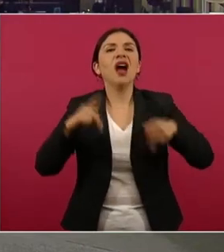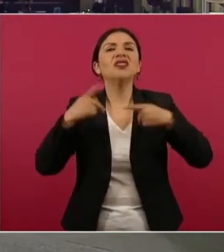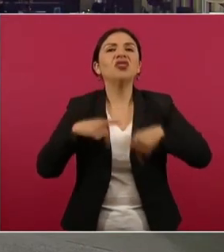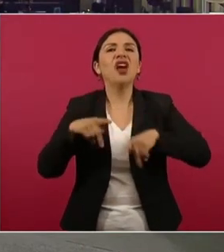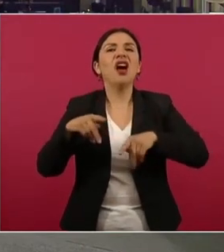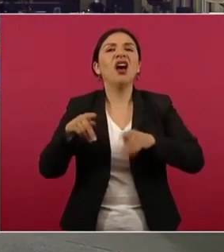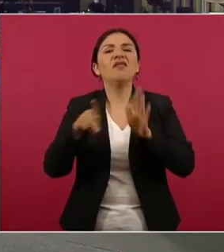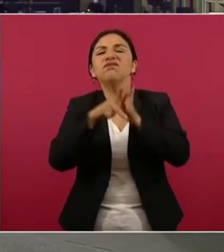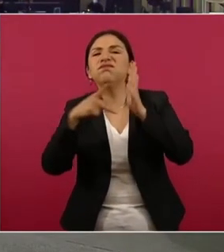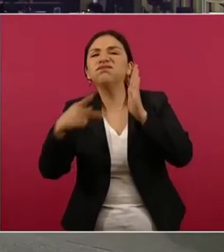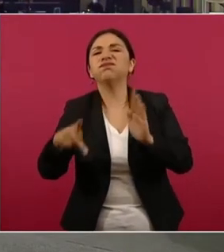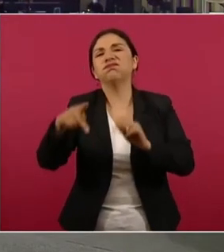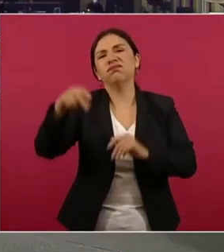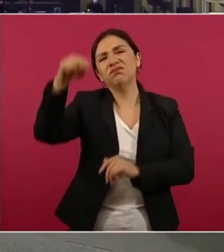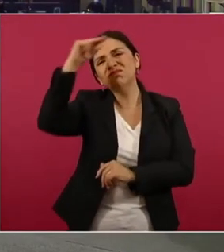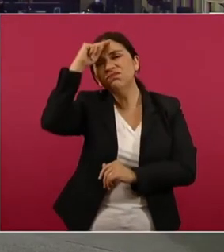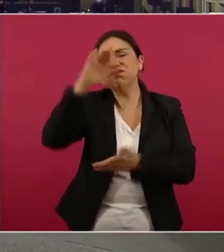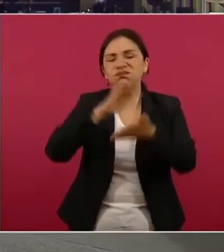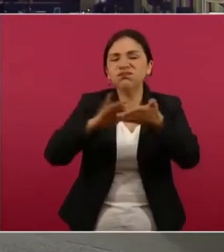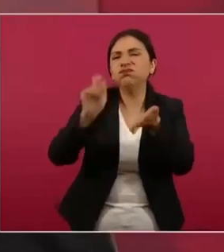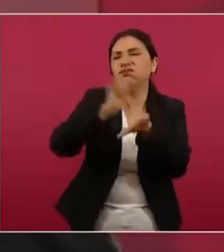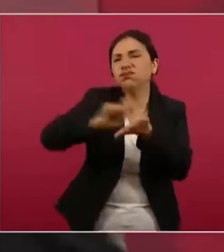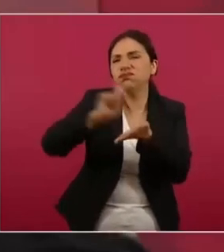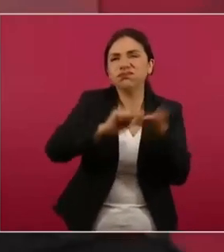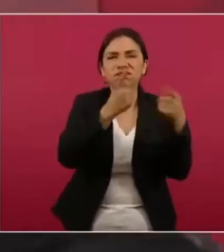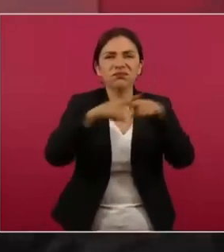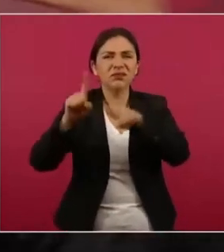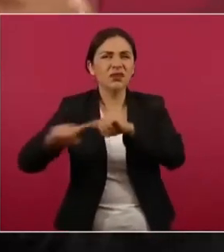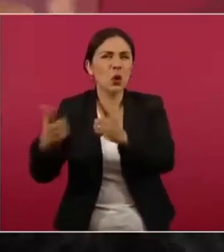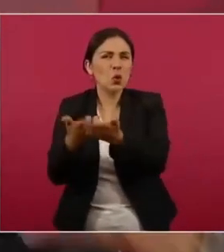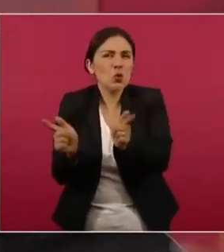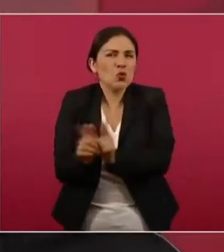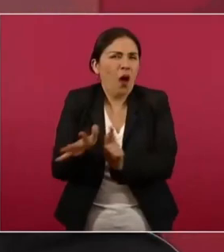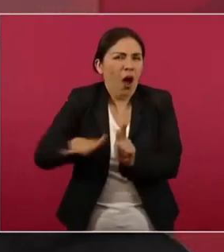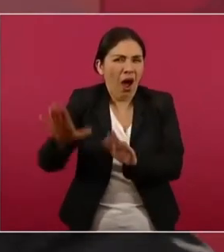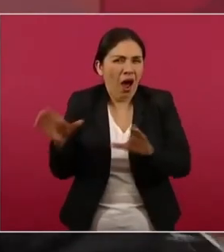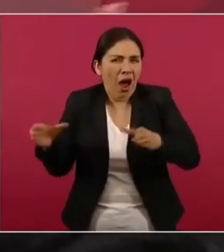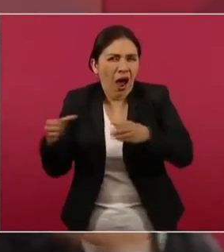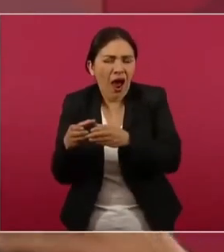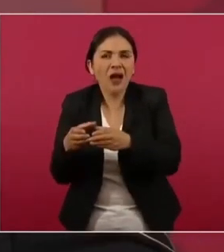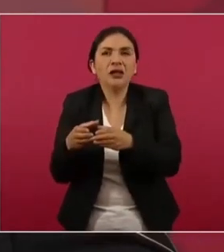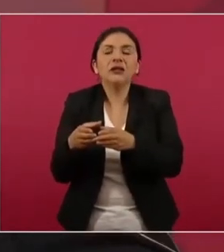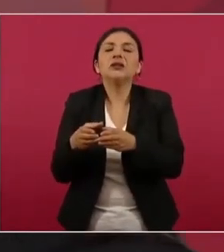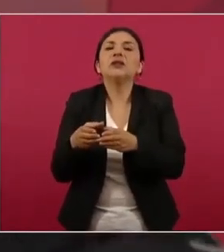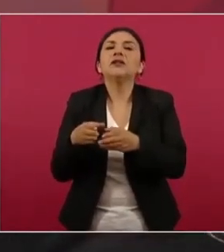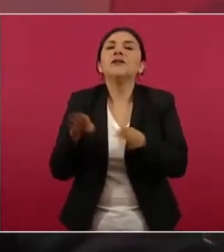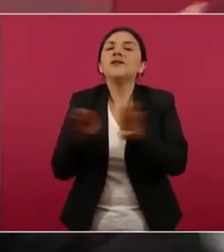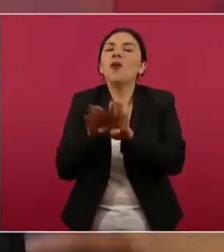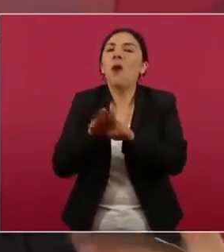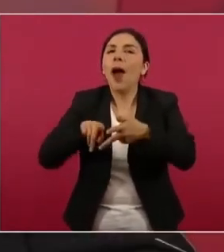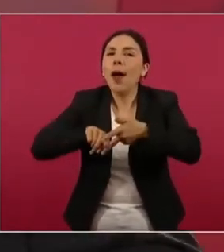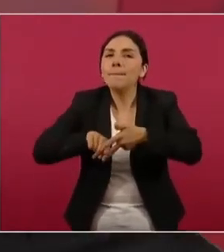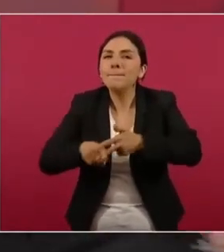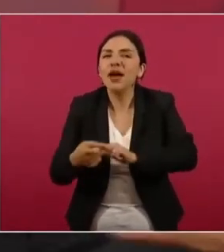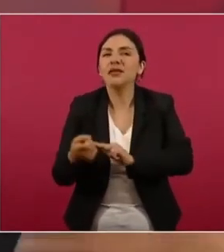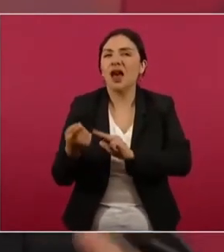del grupo de intelectuales, ahí los empezaron